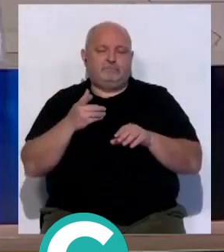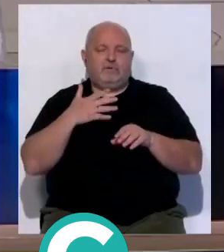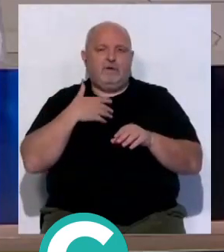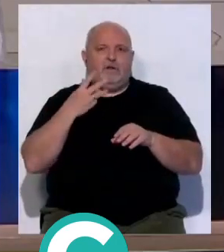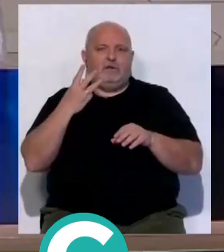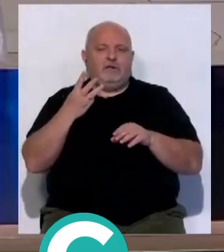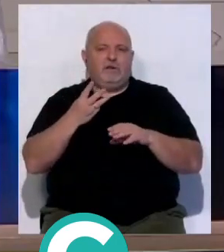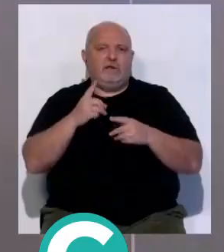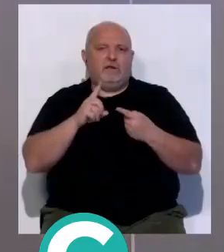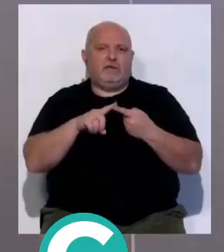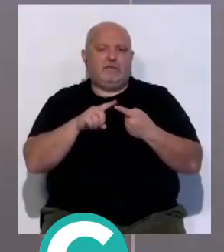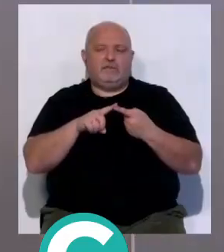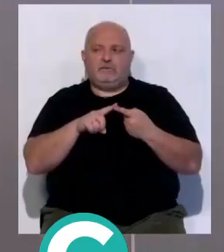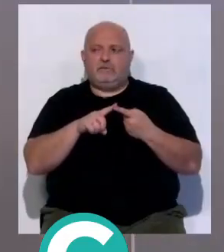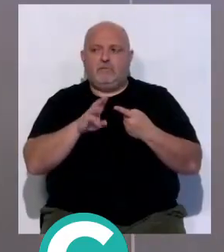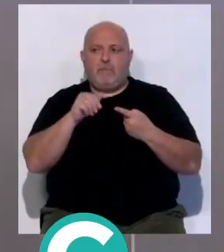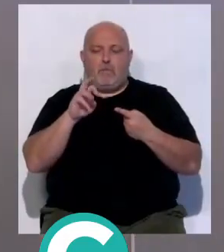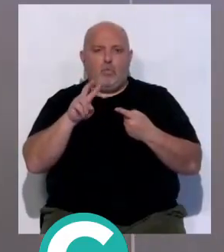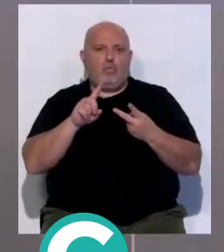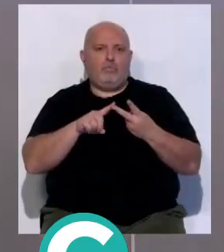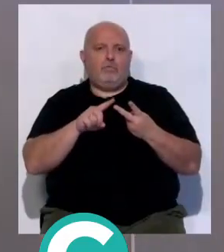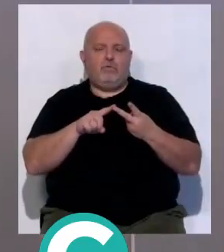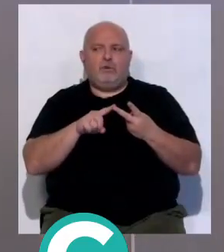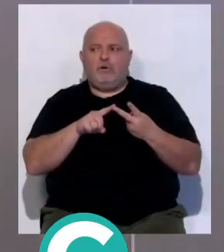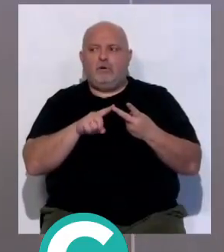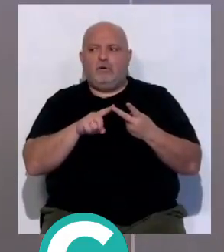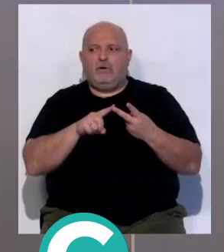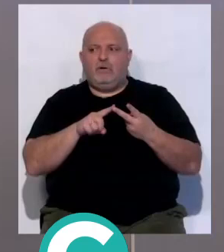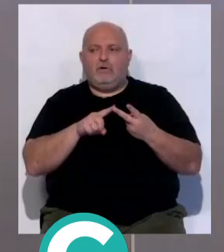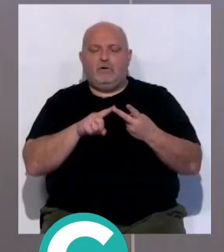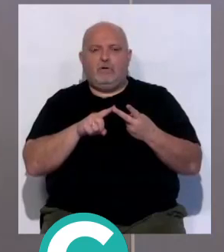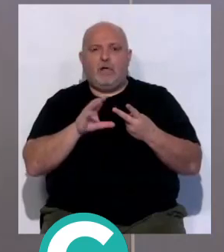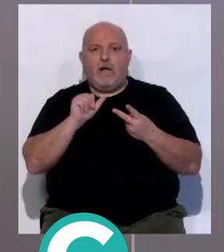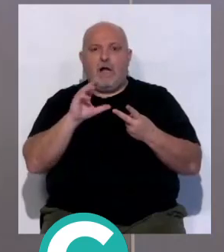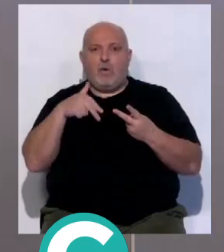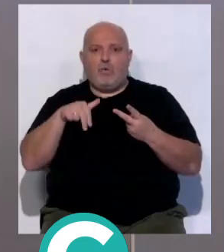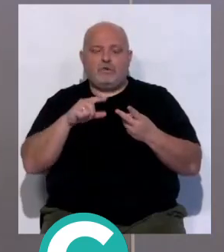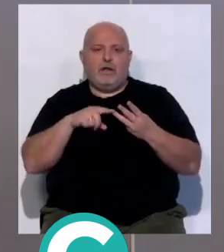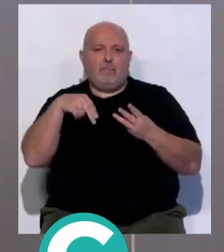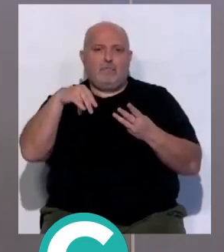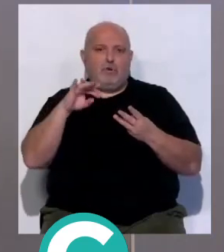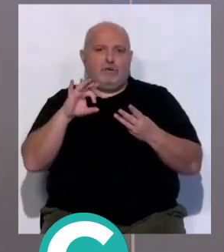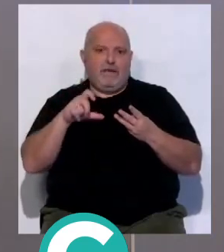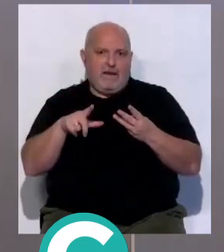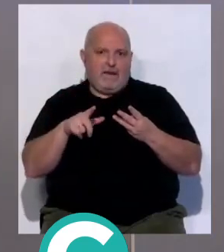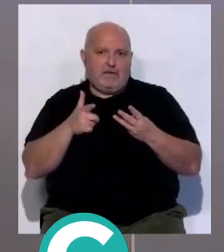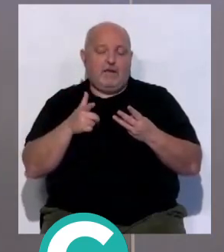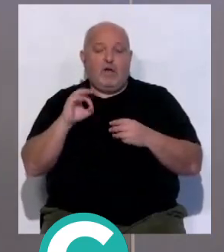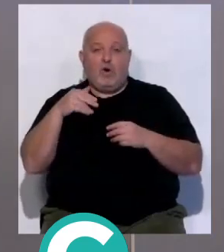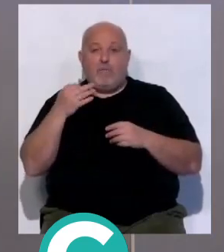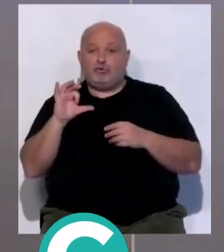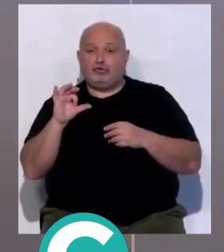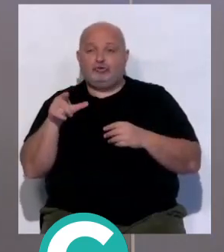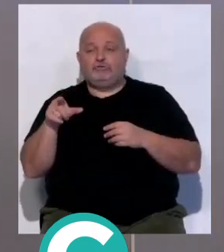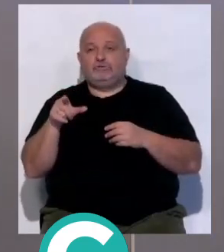mundialistas, que eran el Papu, Acuña y Montiel. Y Ocampo, que